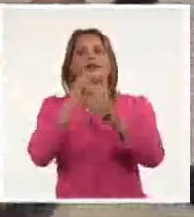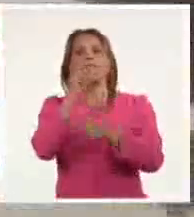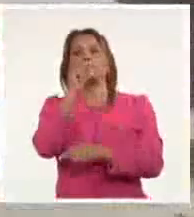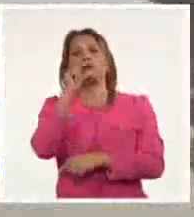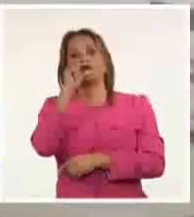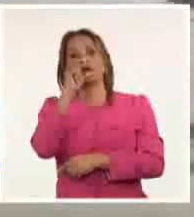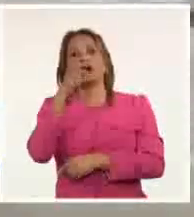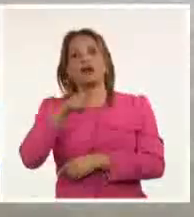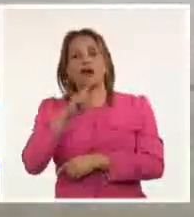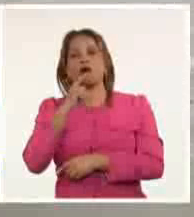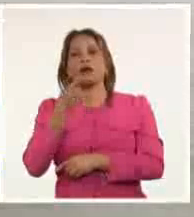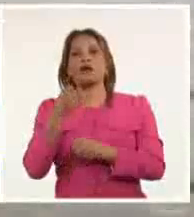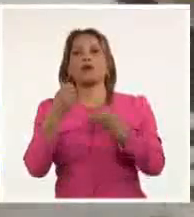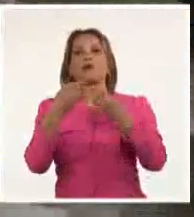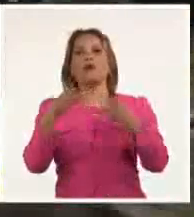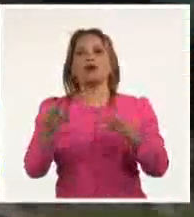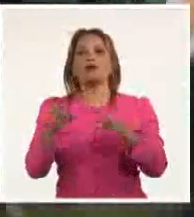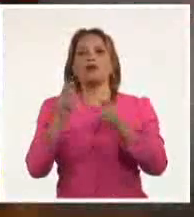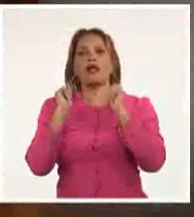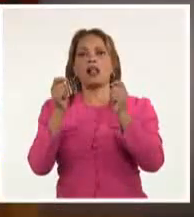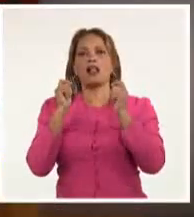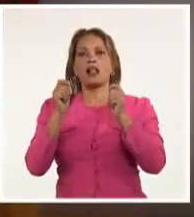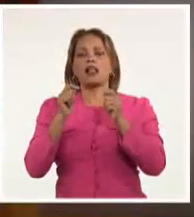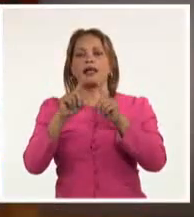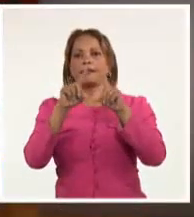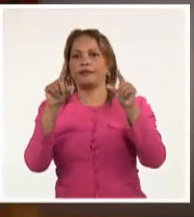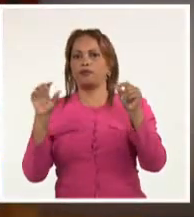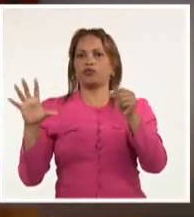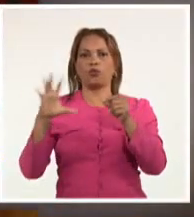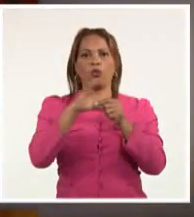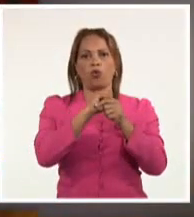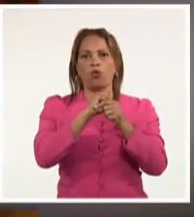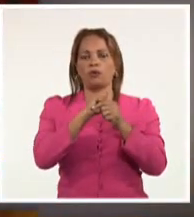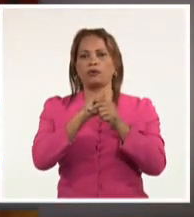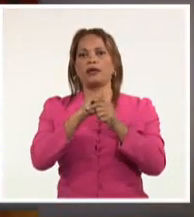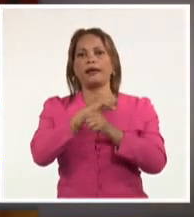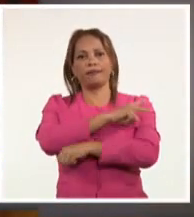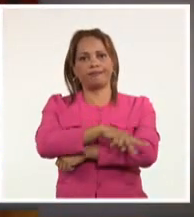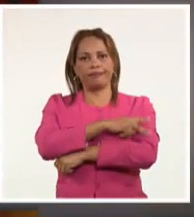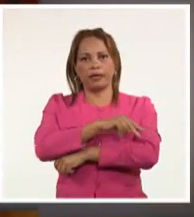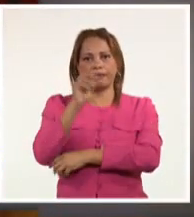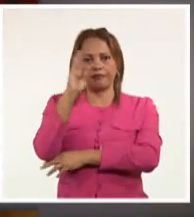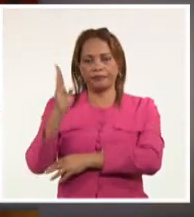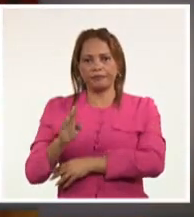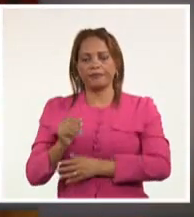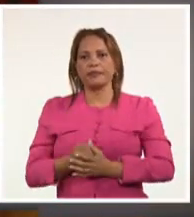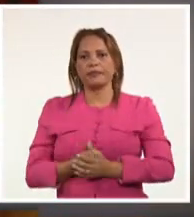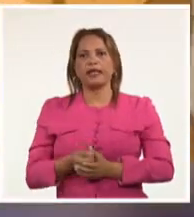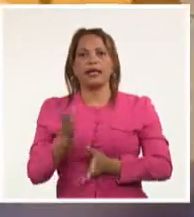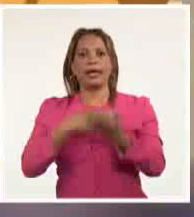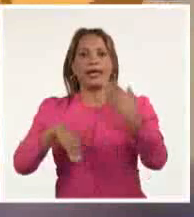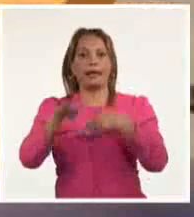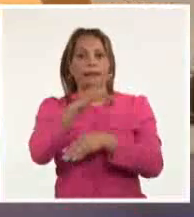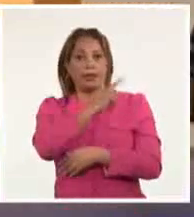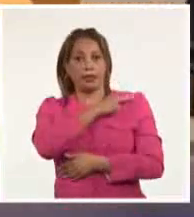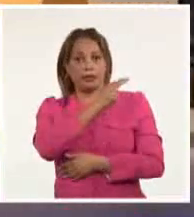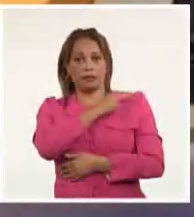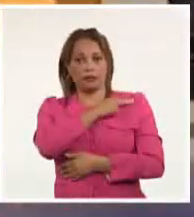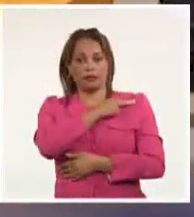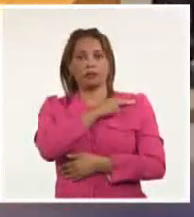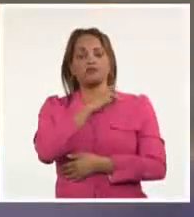convocatoria a manifestaciones en todo el país. Como respuesta, el ministro del Supremo Tribunal Federal, Alexandre de Moraes,